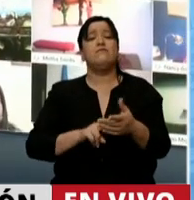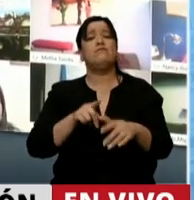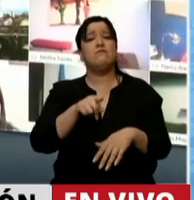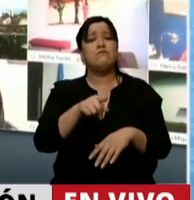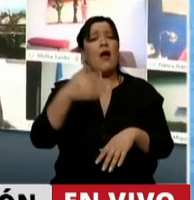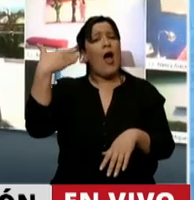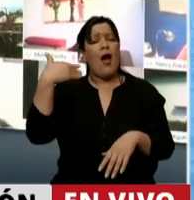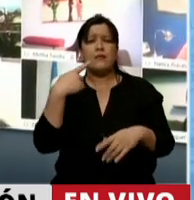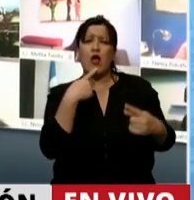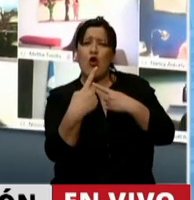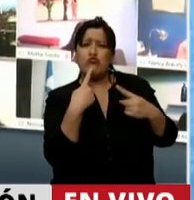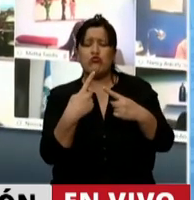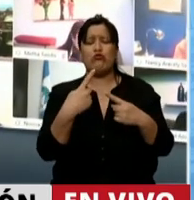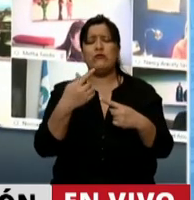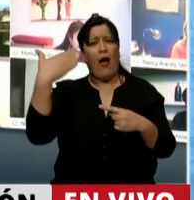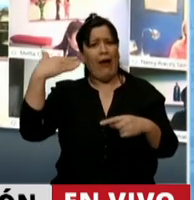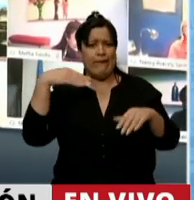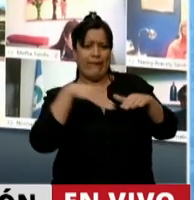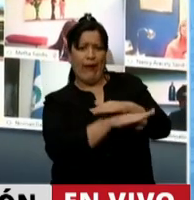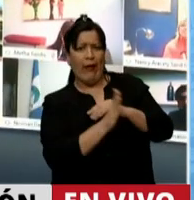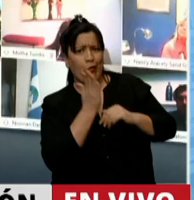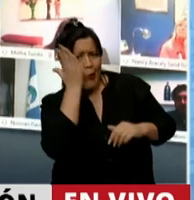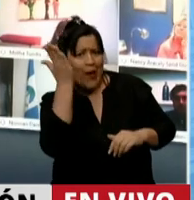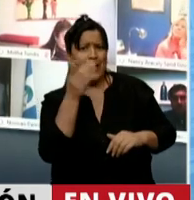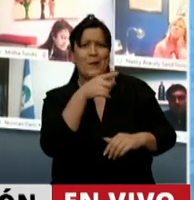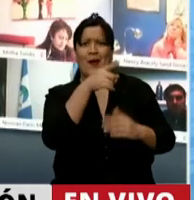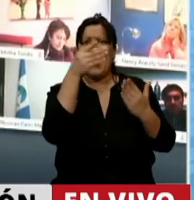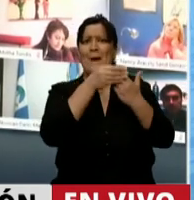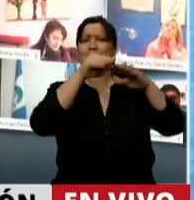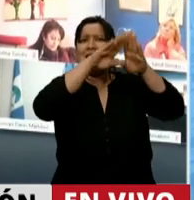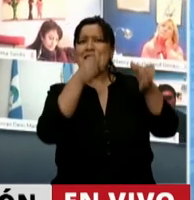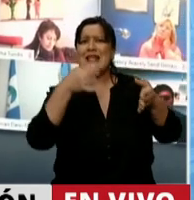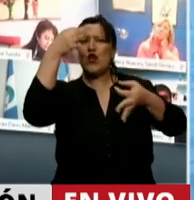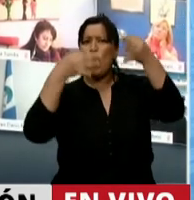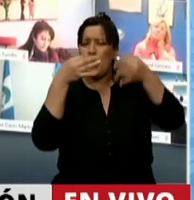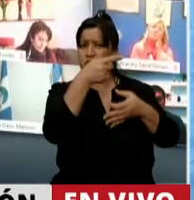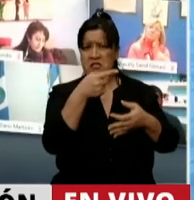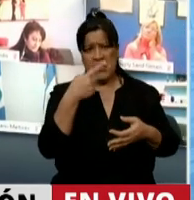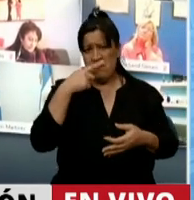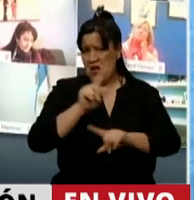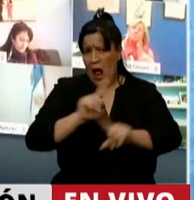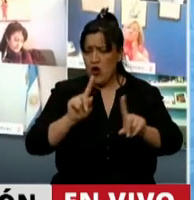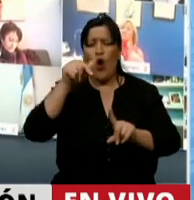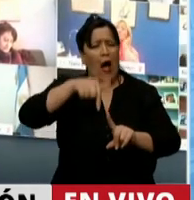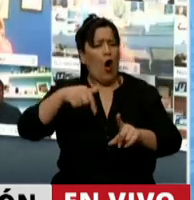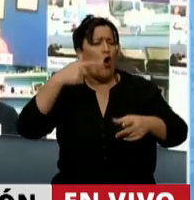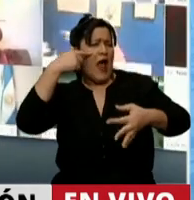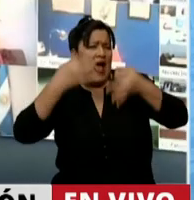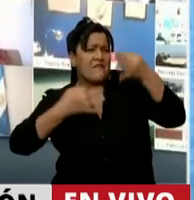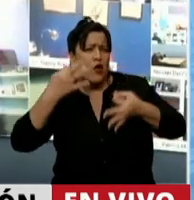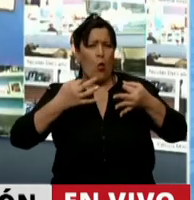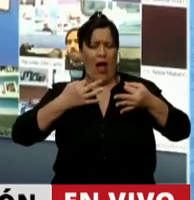estaba en algún cajón perdido del Ministerio de Justicia, y para nada, se están evaluando todos los